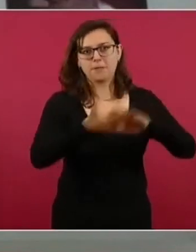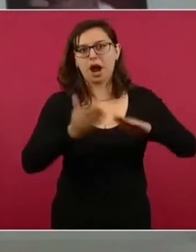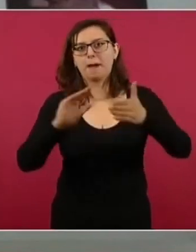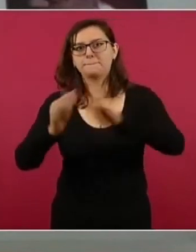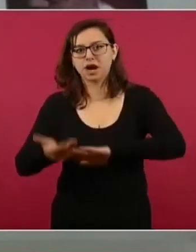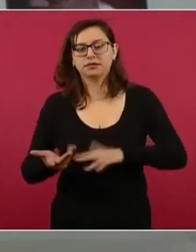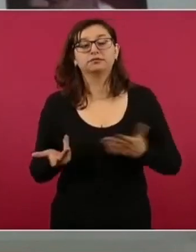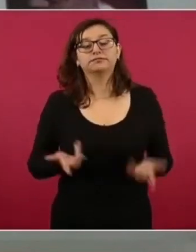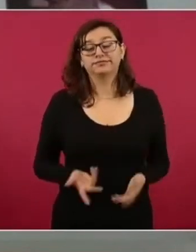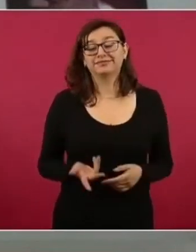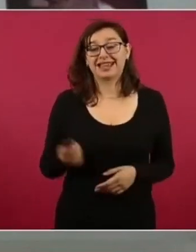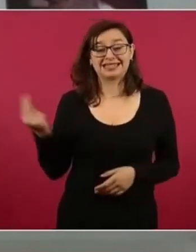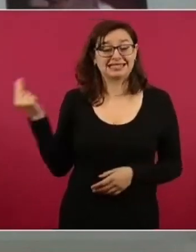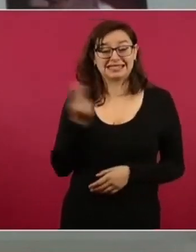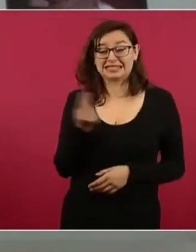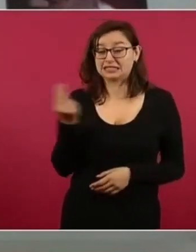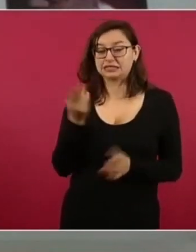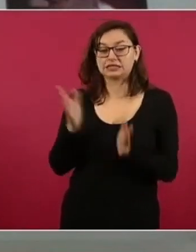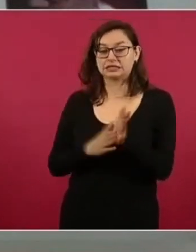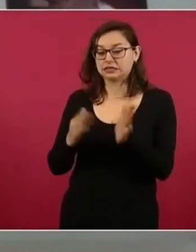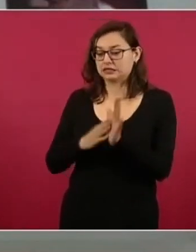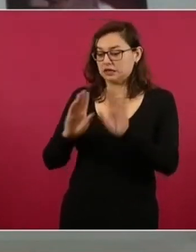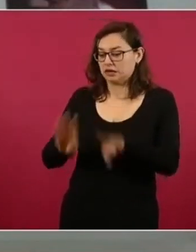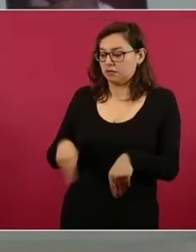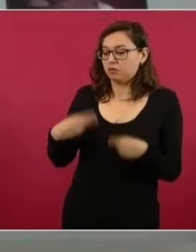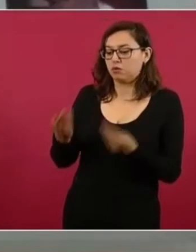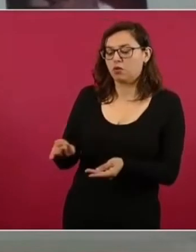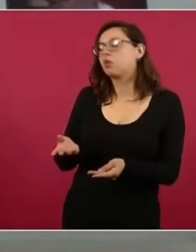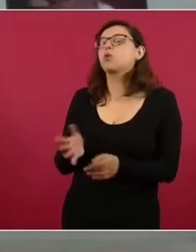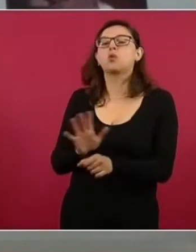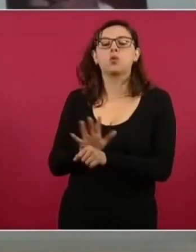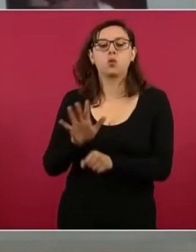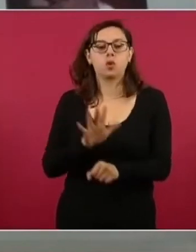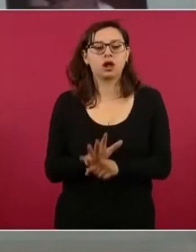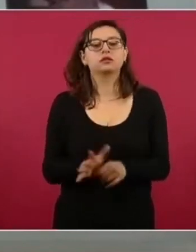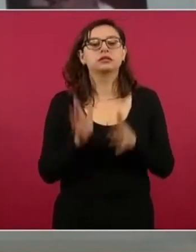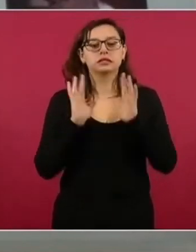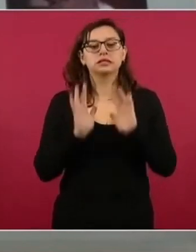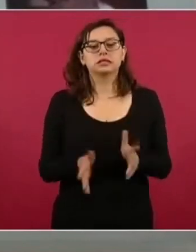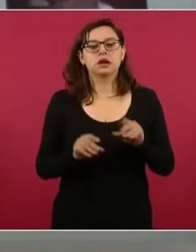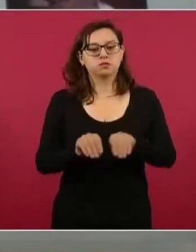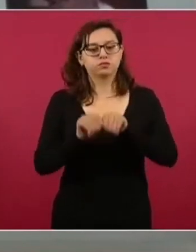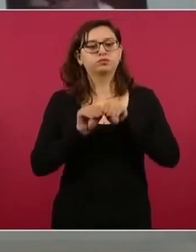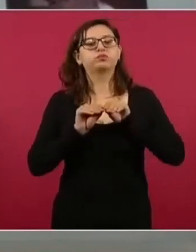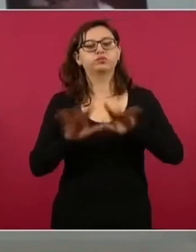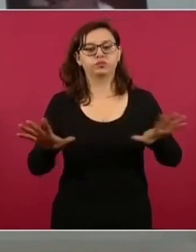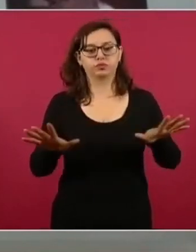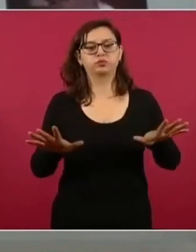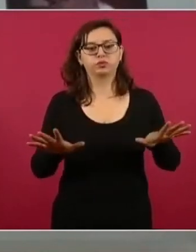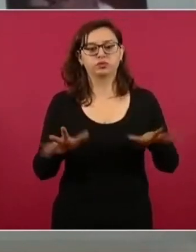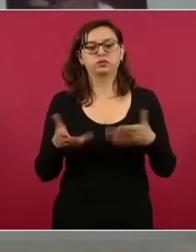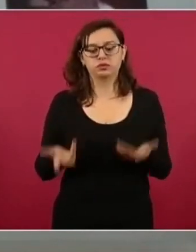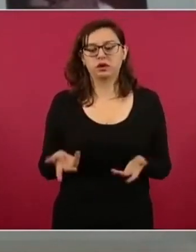La documentación que requieren para su levantamiento ya está por arribar aquí